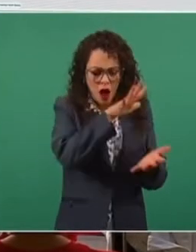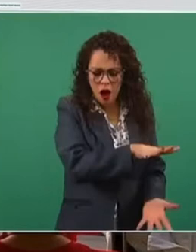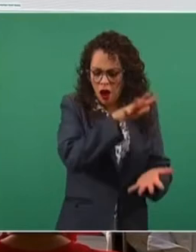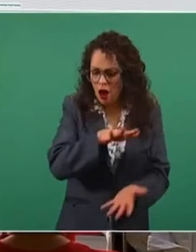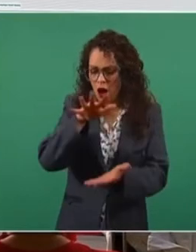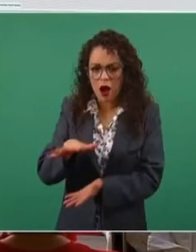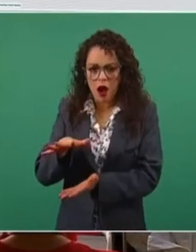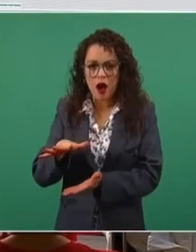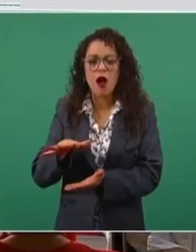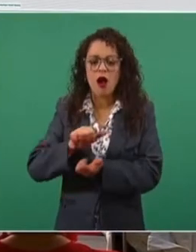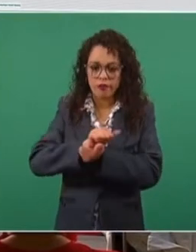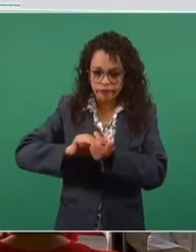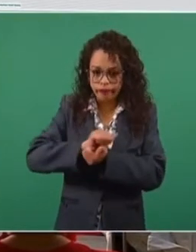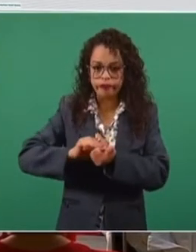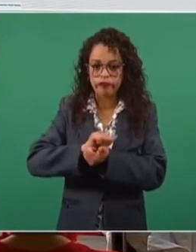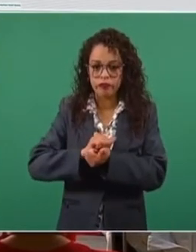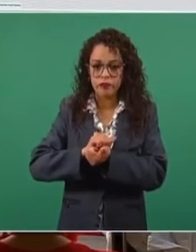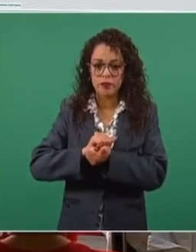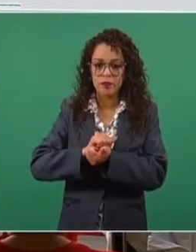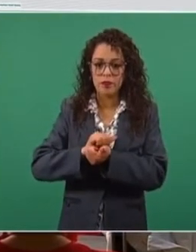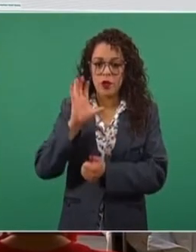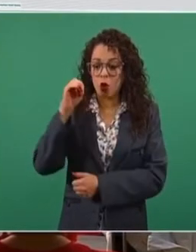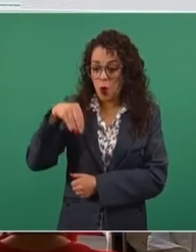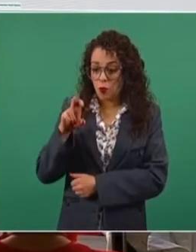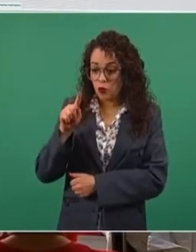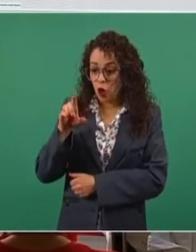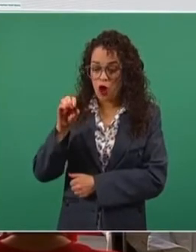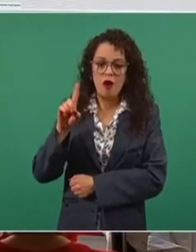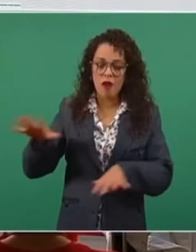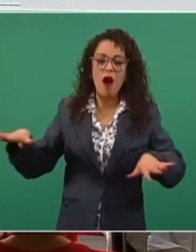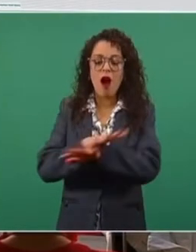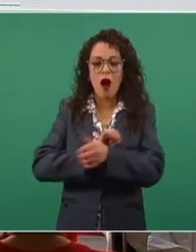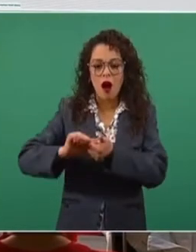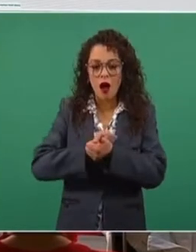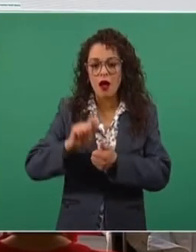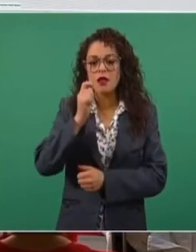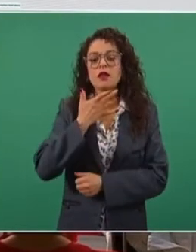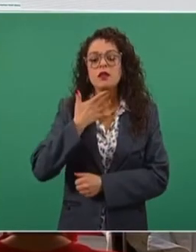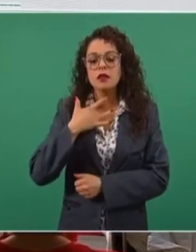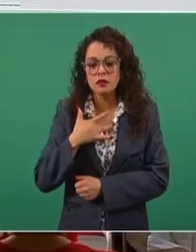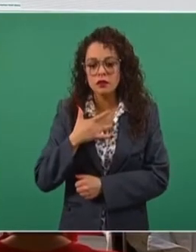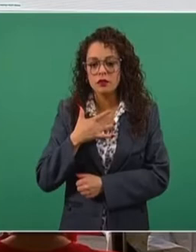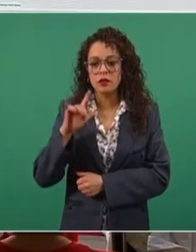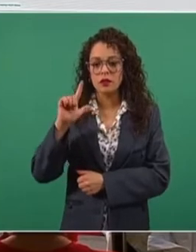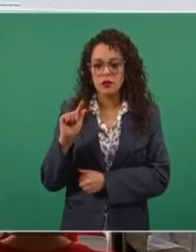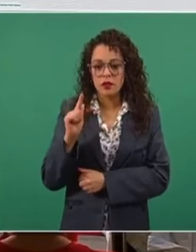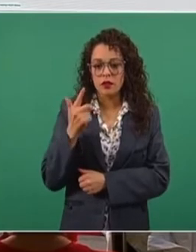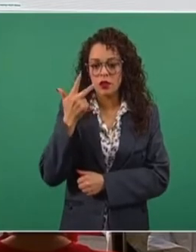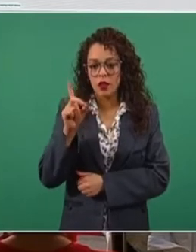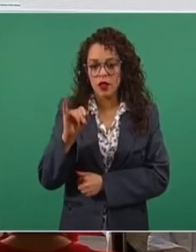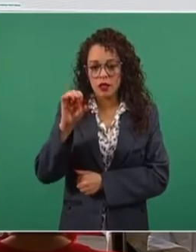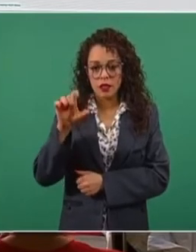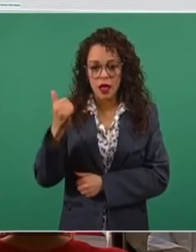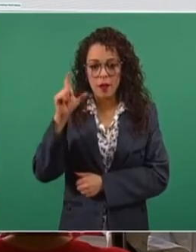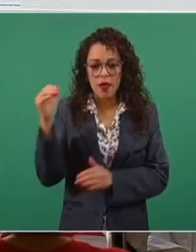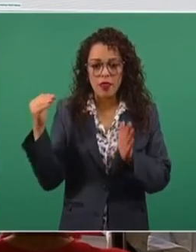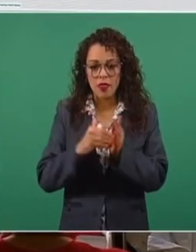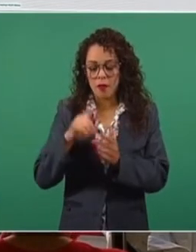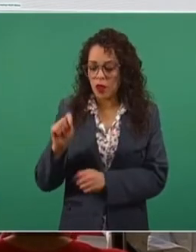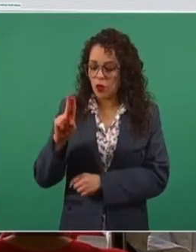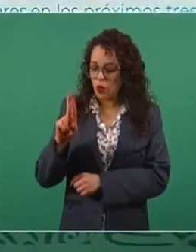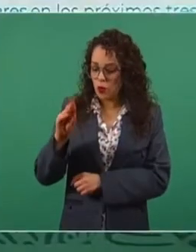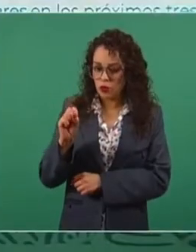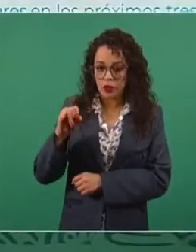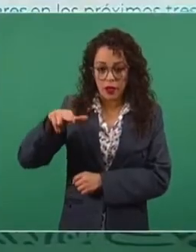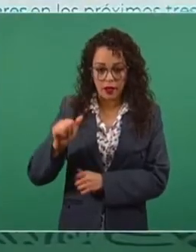convertir en lugar de combustóleo en 42 mil barriles de gasolina, en 78 mil barriles de diésel y 20 mil barriles de turbosina.